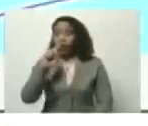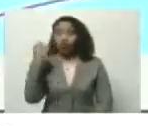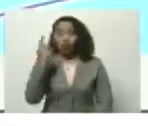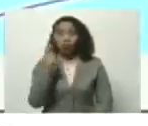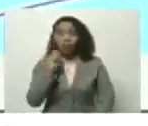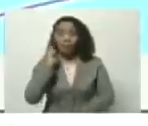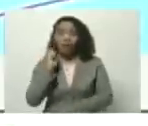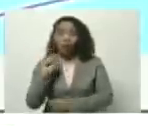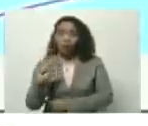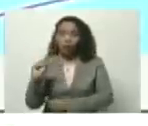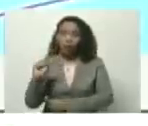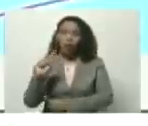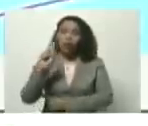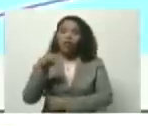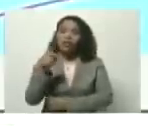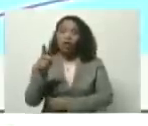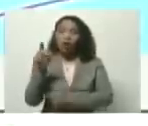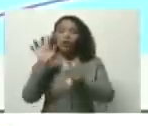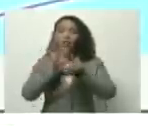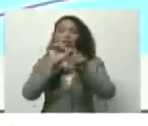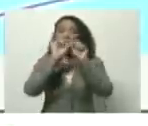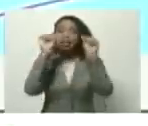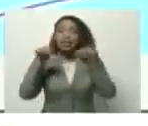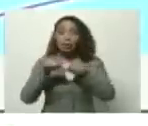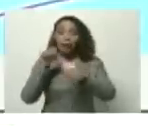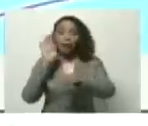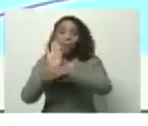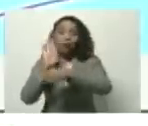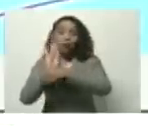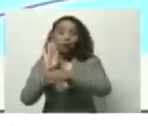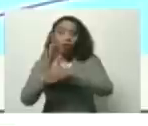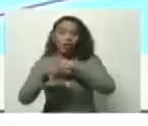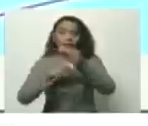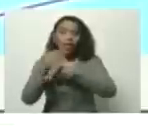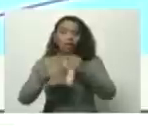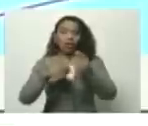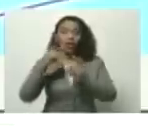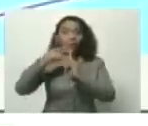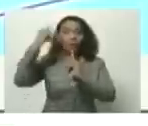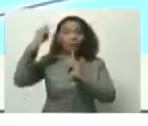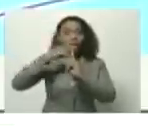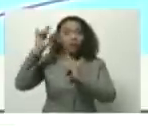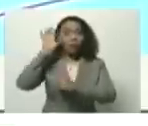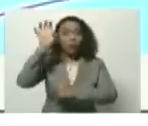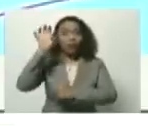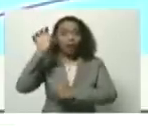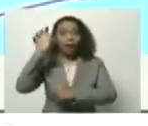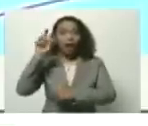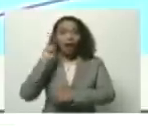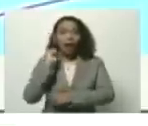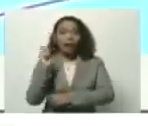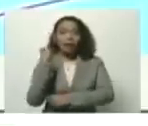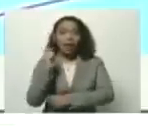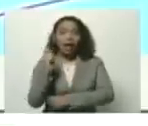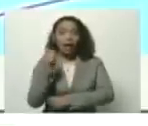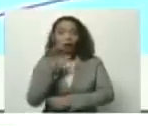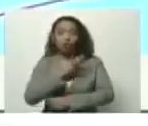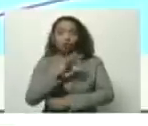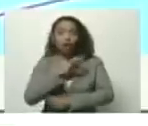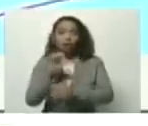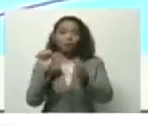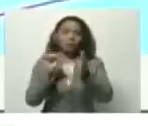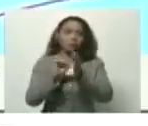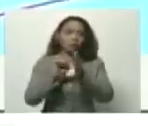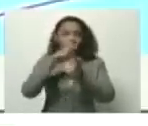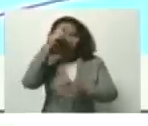mínimo es el sistema de protección que se creó a través de la plataforma patria es el salario social donde